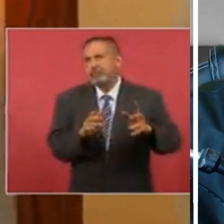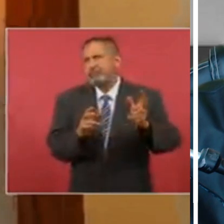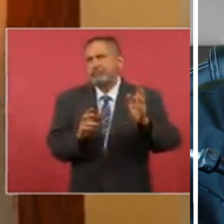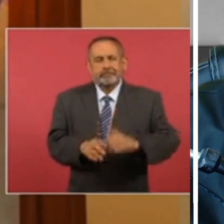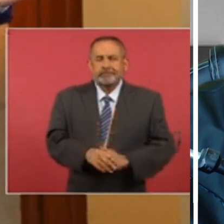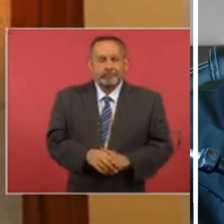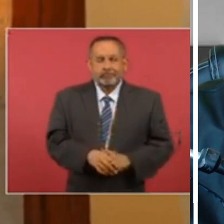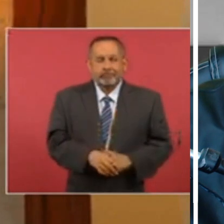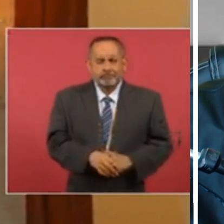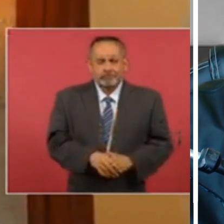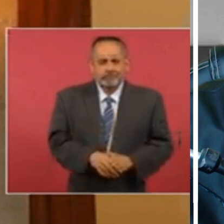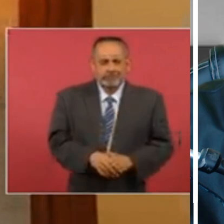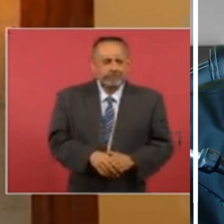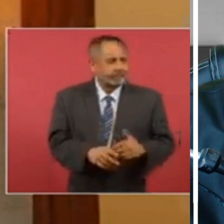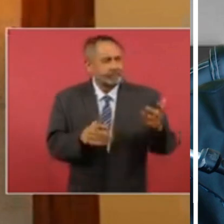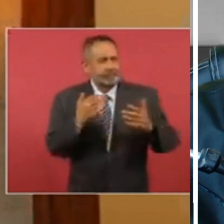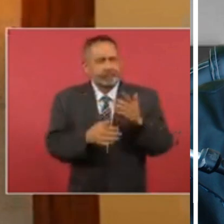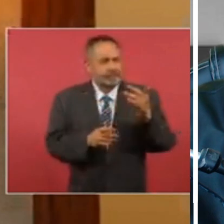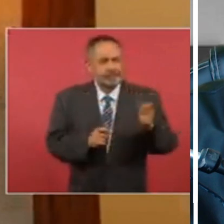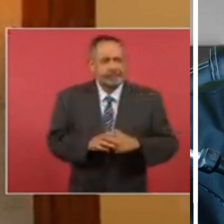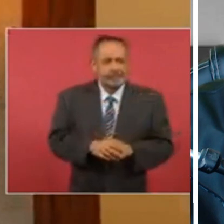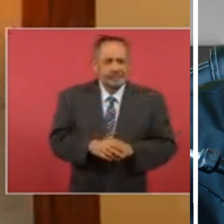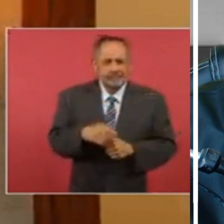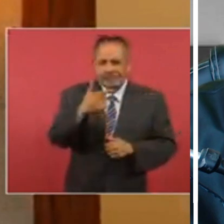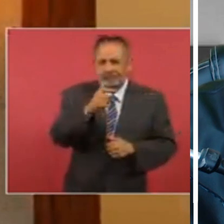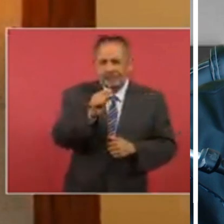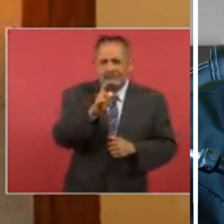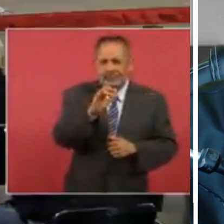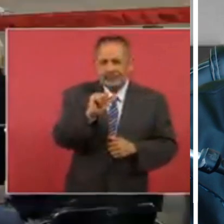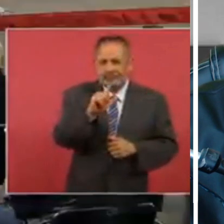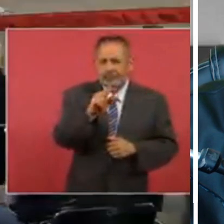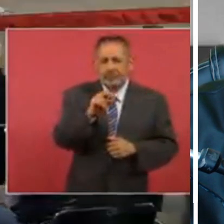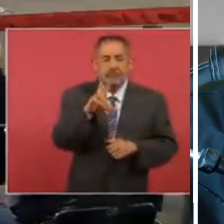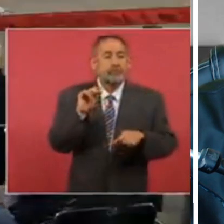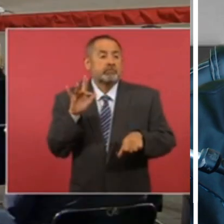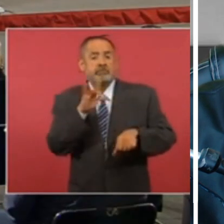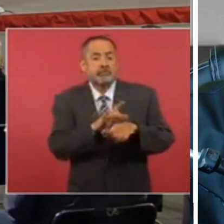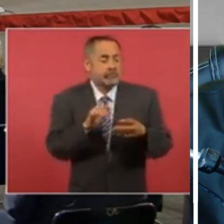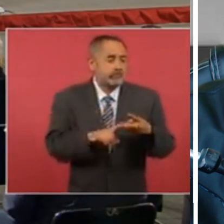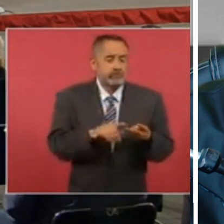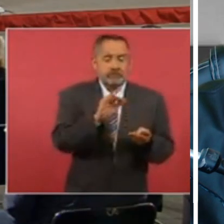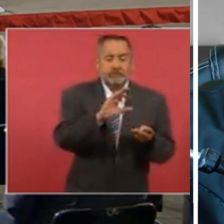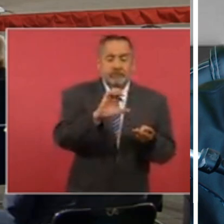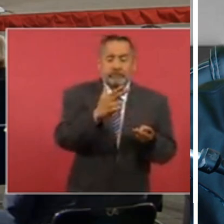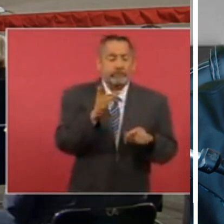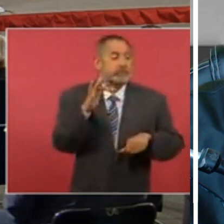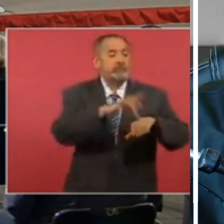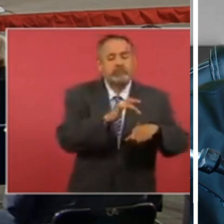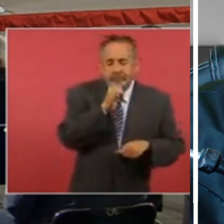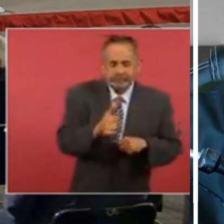ya nada más falta que digan a García Luna no se le toca a Calderón no se le toca